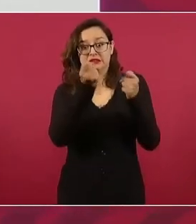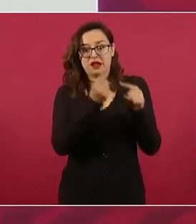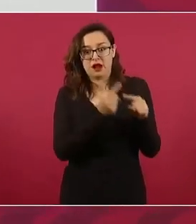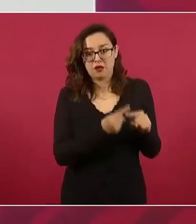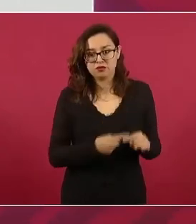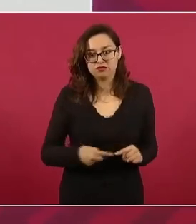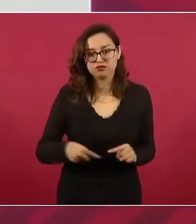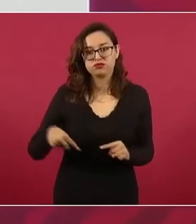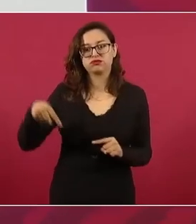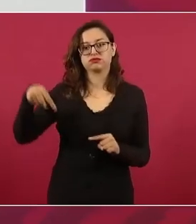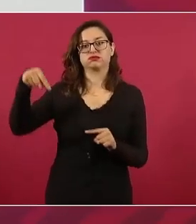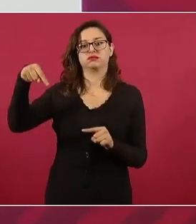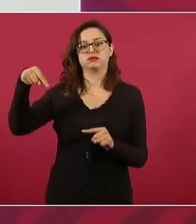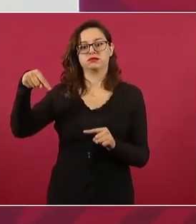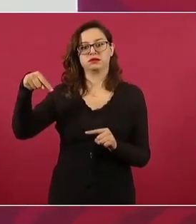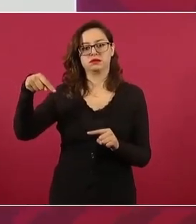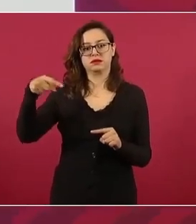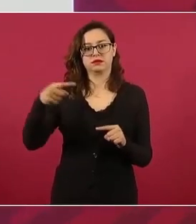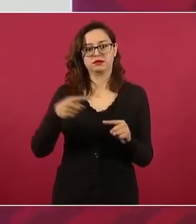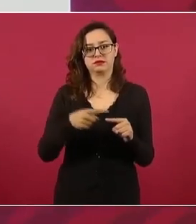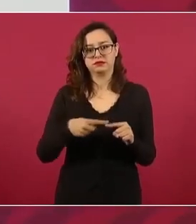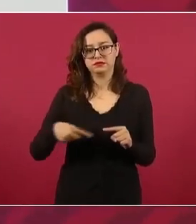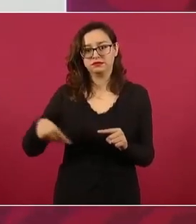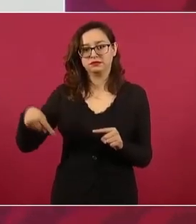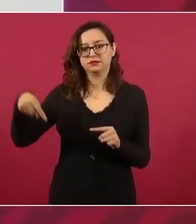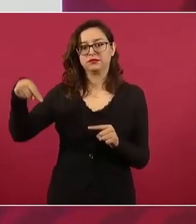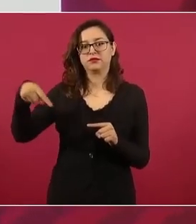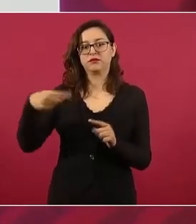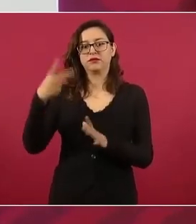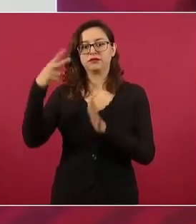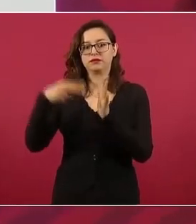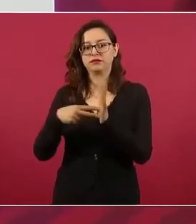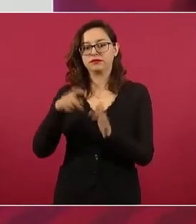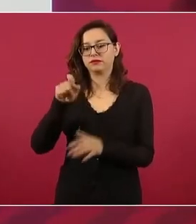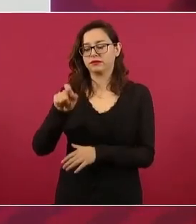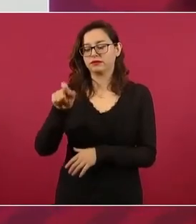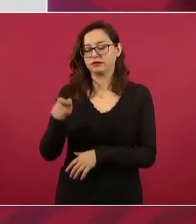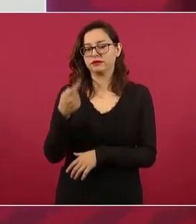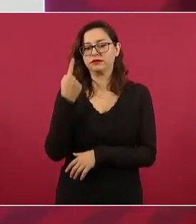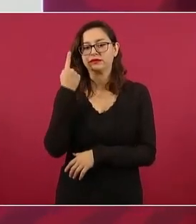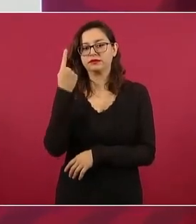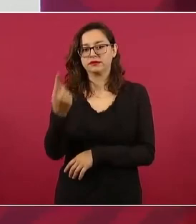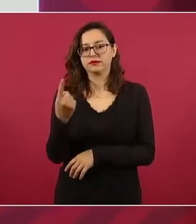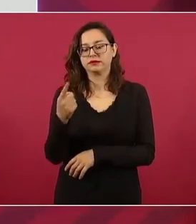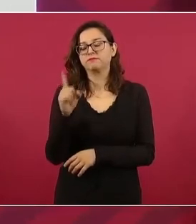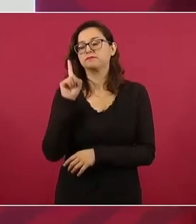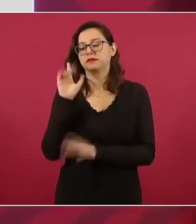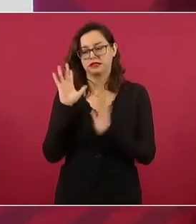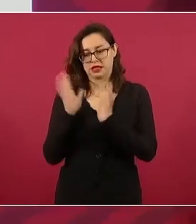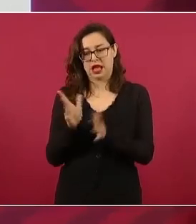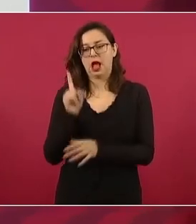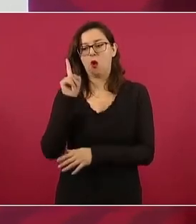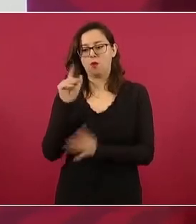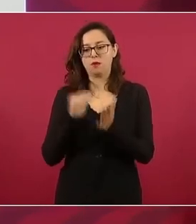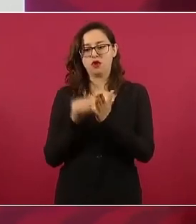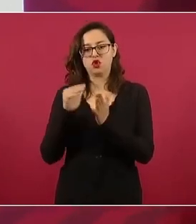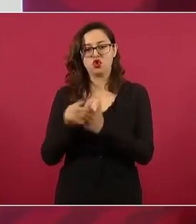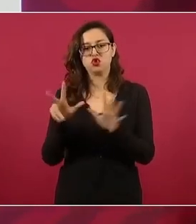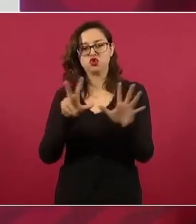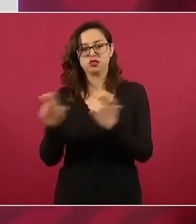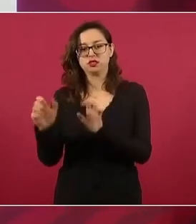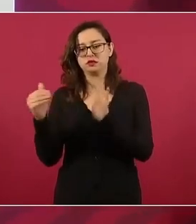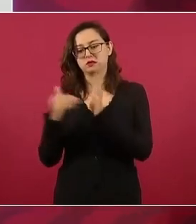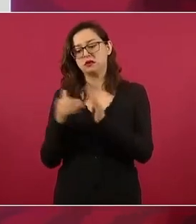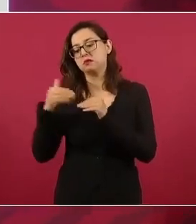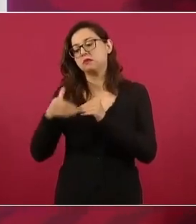veintiuno uno ochocientos los que les comentaba y estas son nuestras